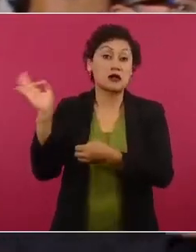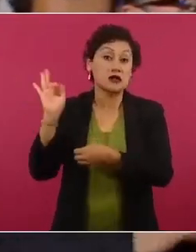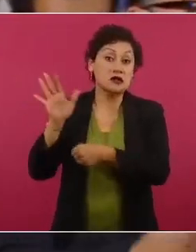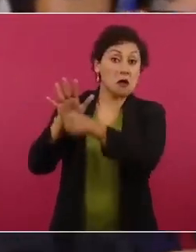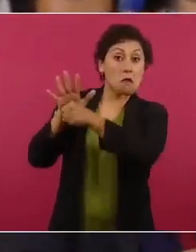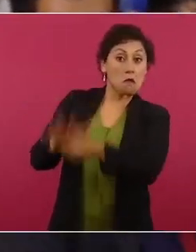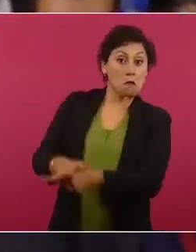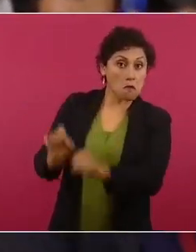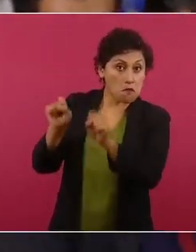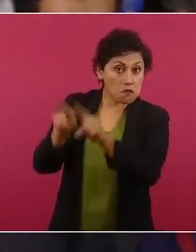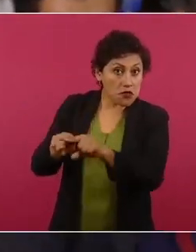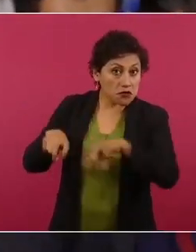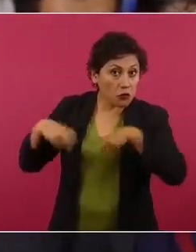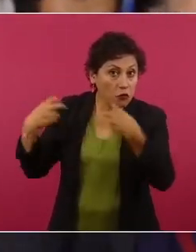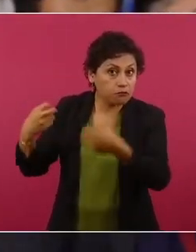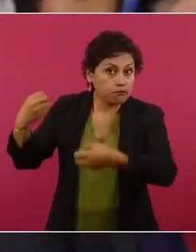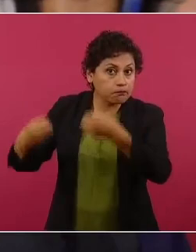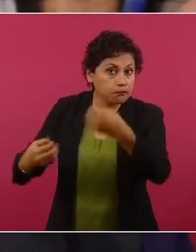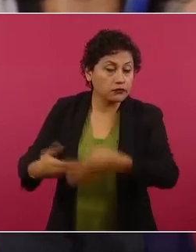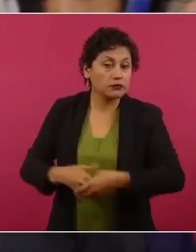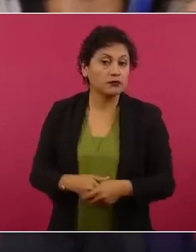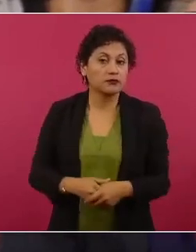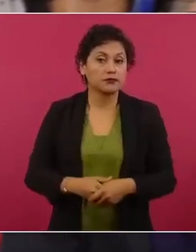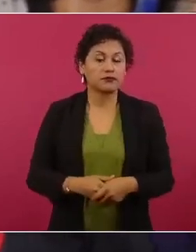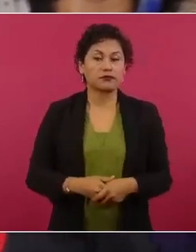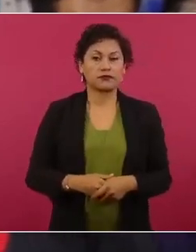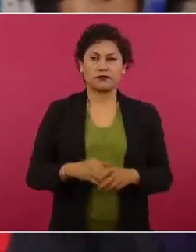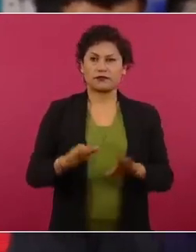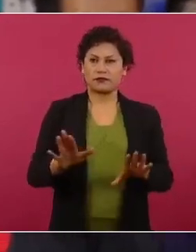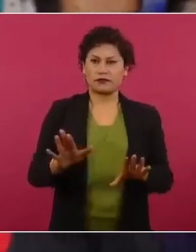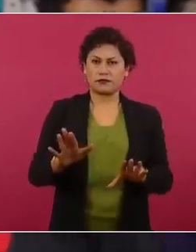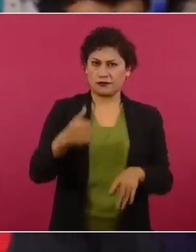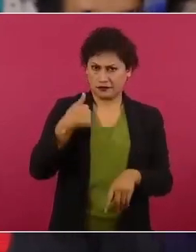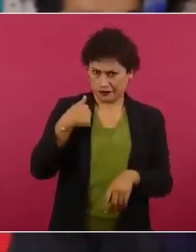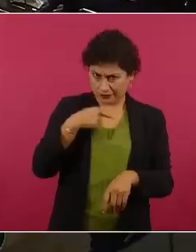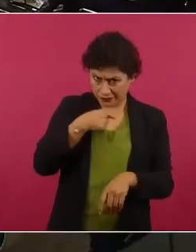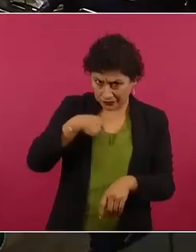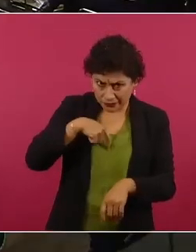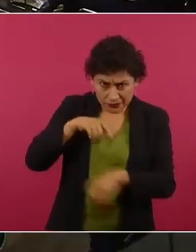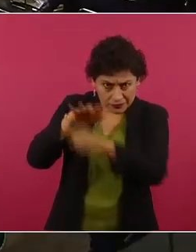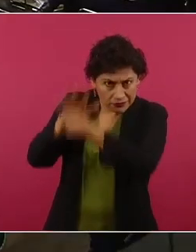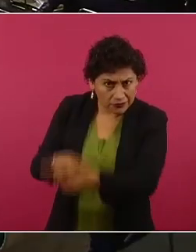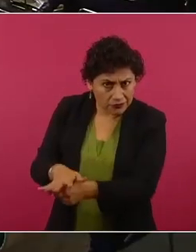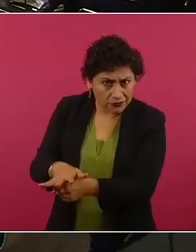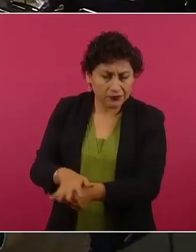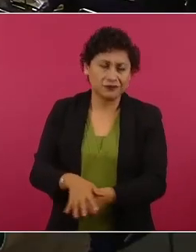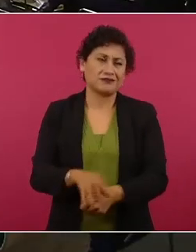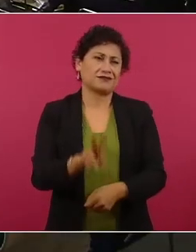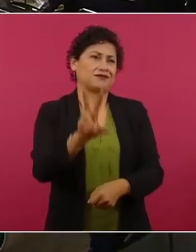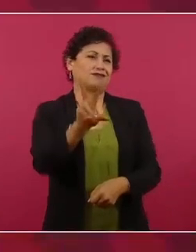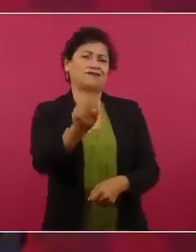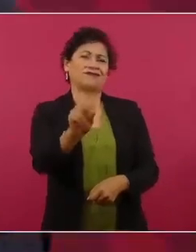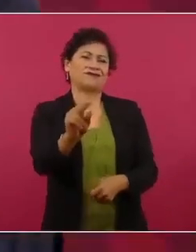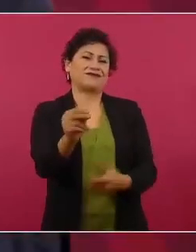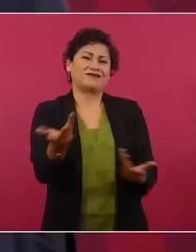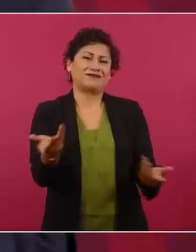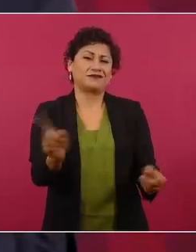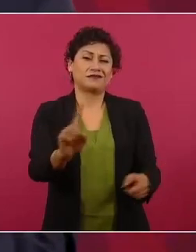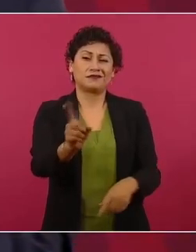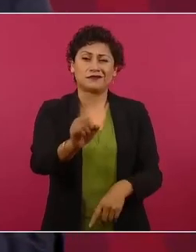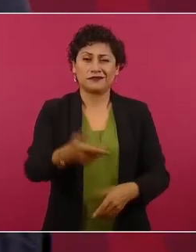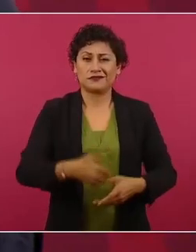tribuna? ¿De presión de aquí? No, no, no, no.